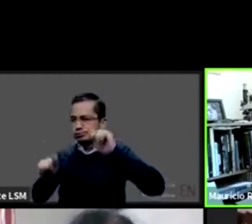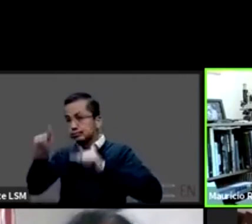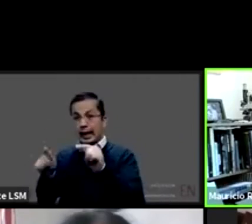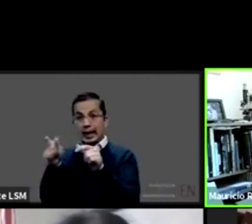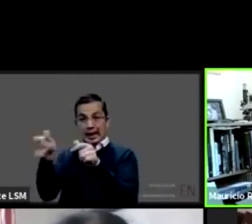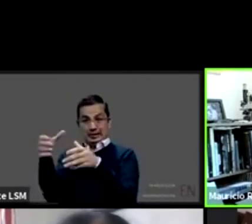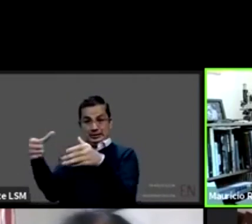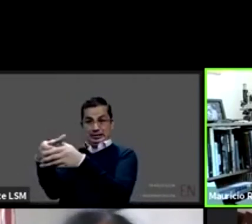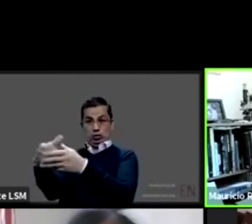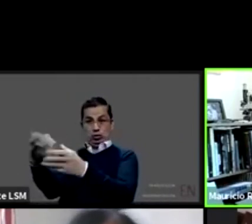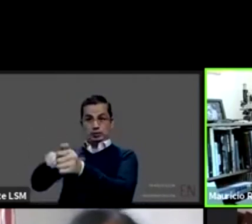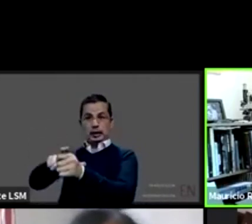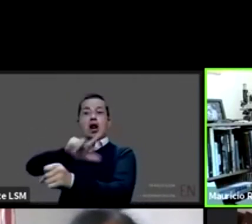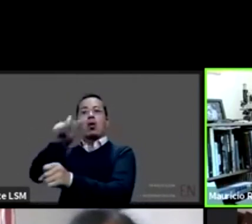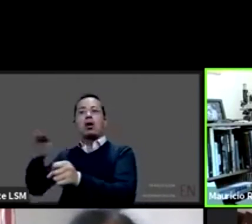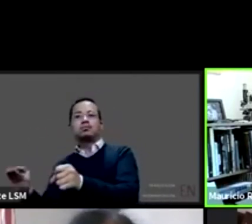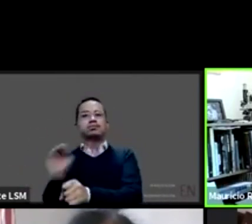bases también hacia arriba